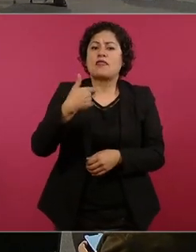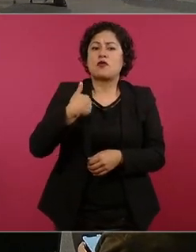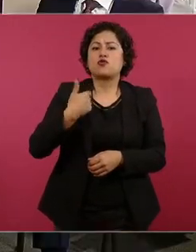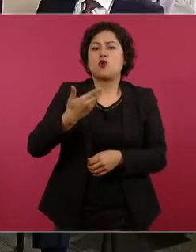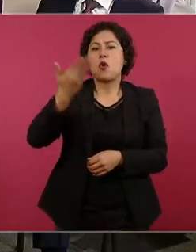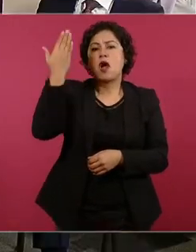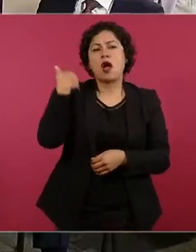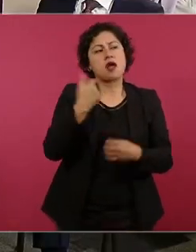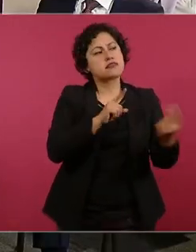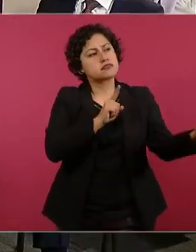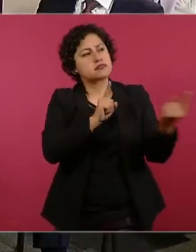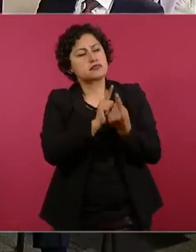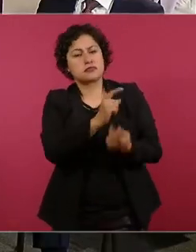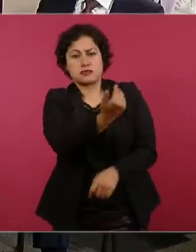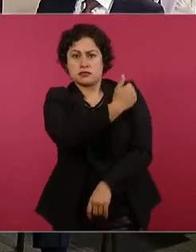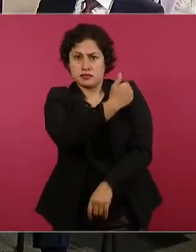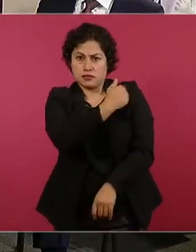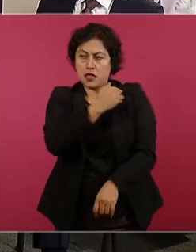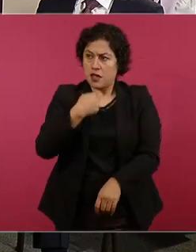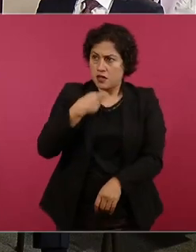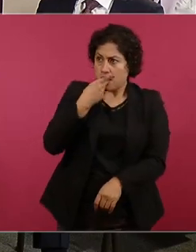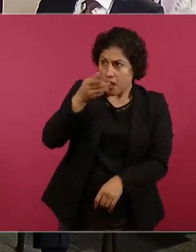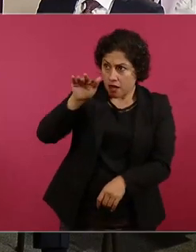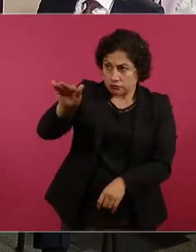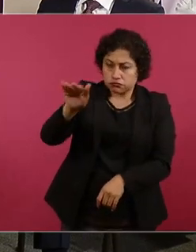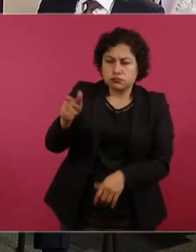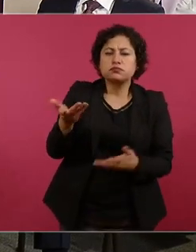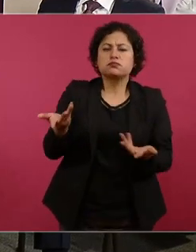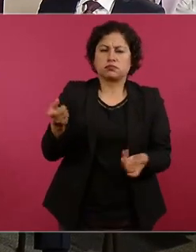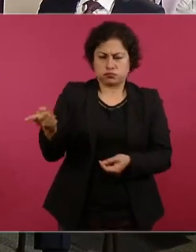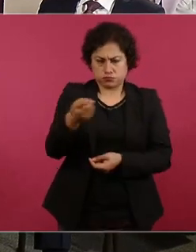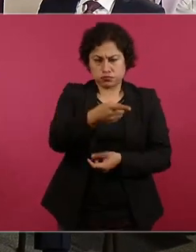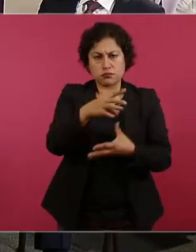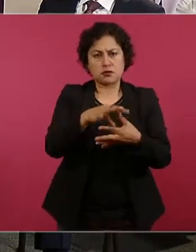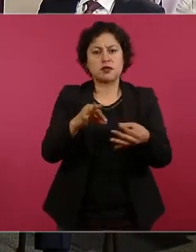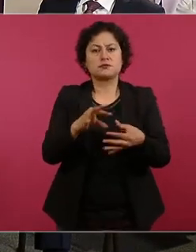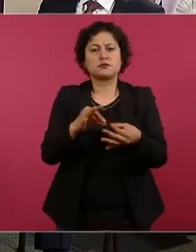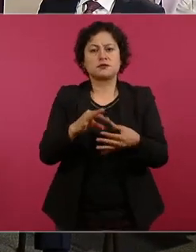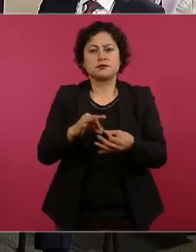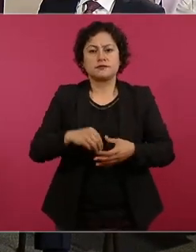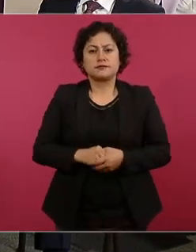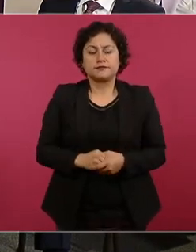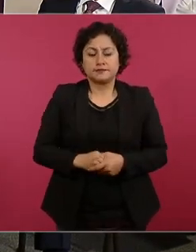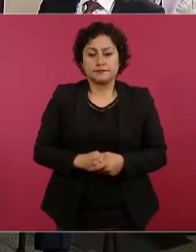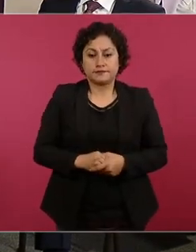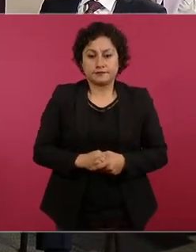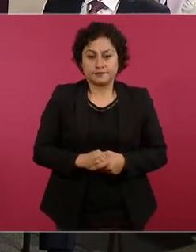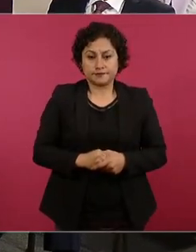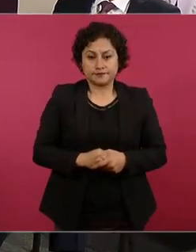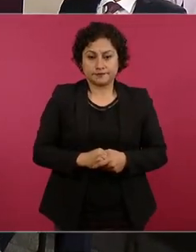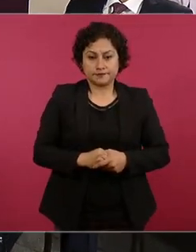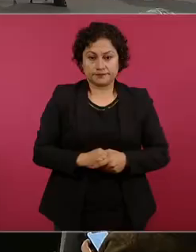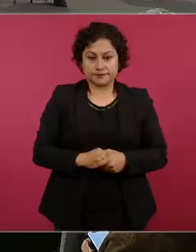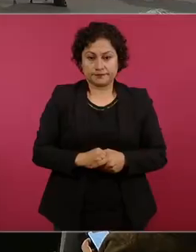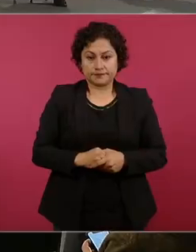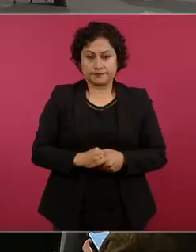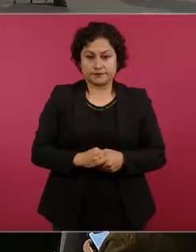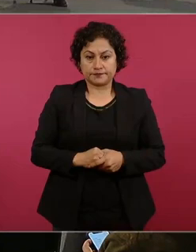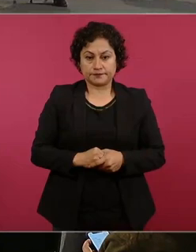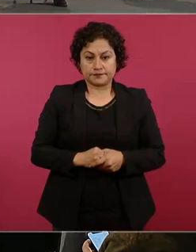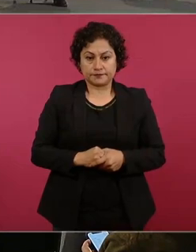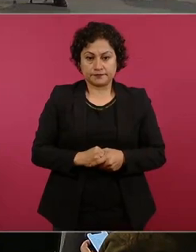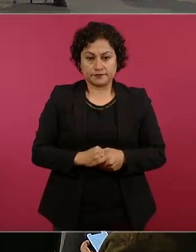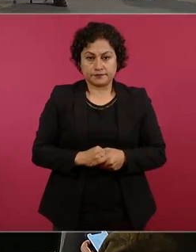a buscar un acuerdo a ti